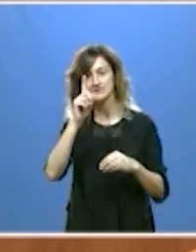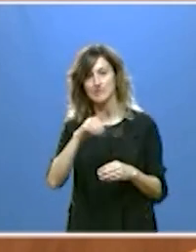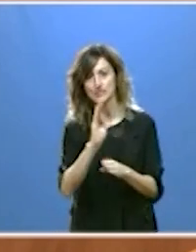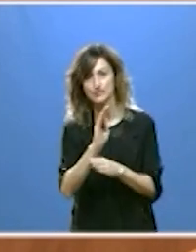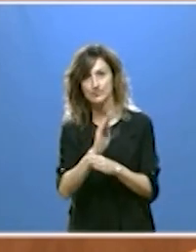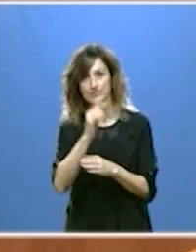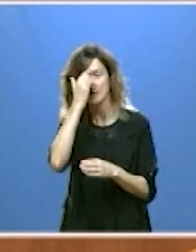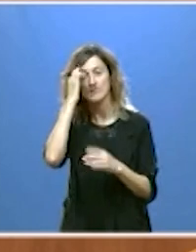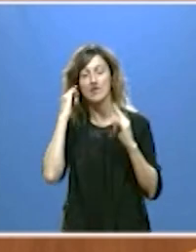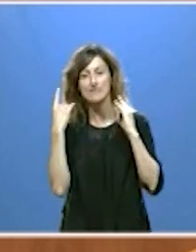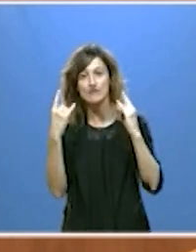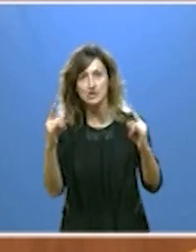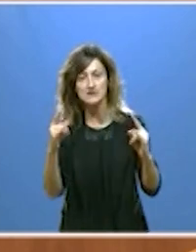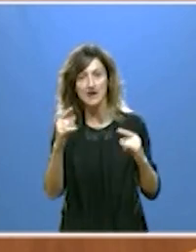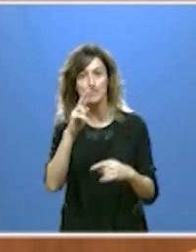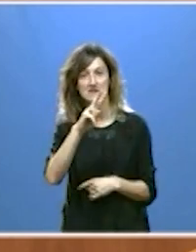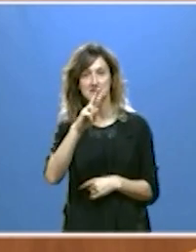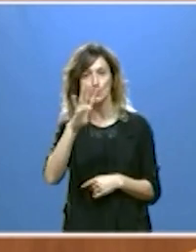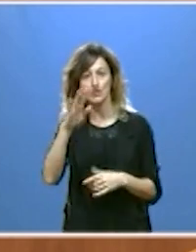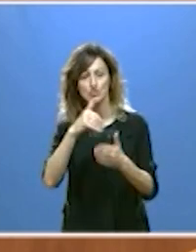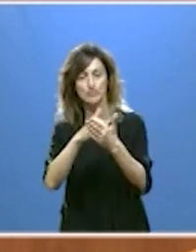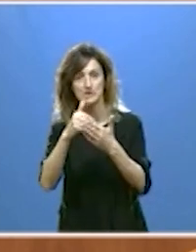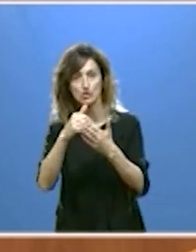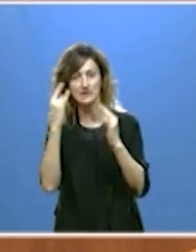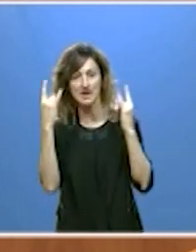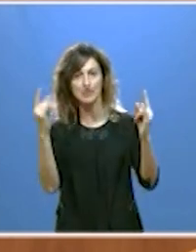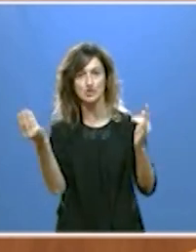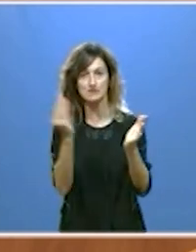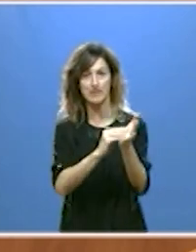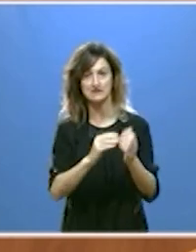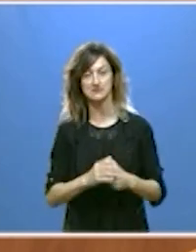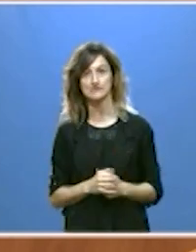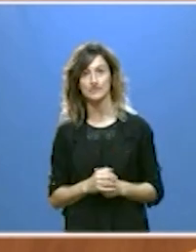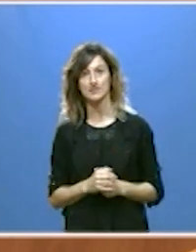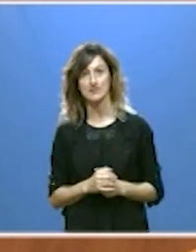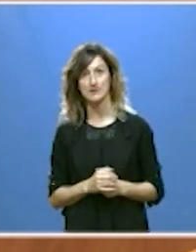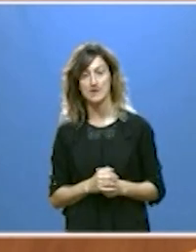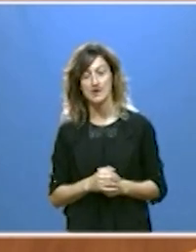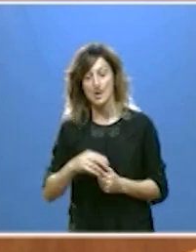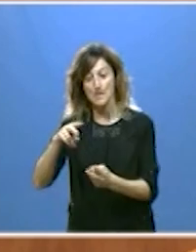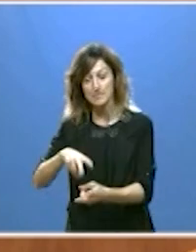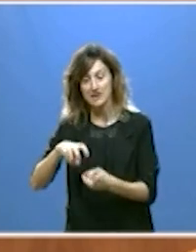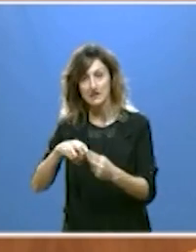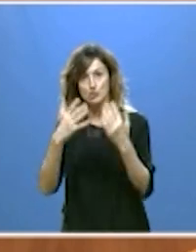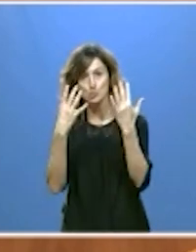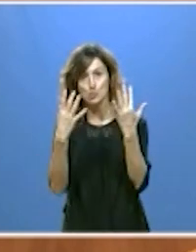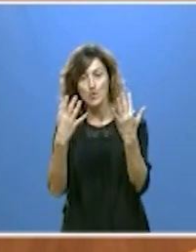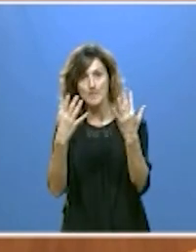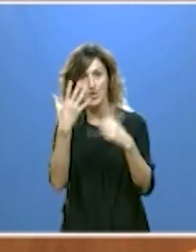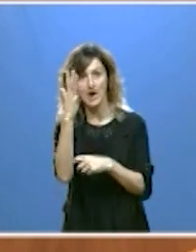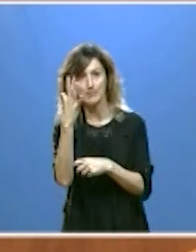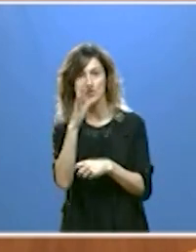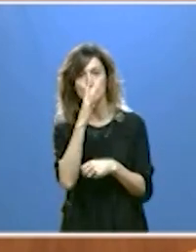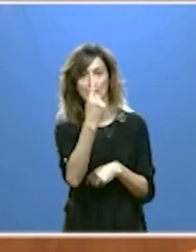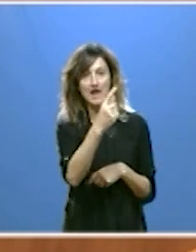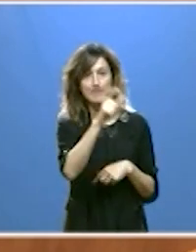nuestra masa forestal con 24 millones de árboles más plantamos nueve árboles por habitante